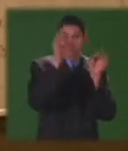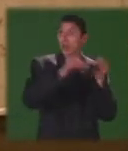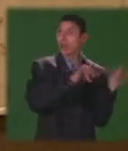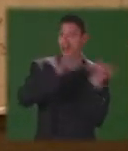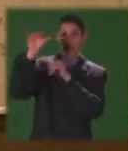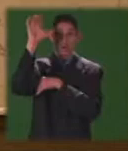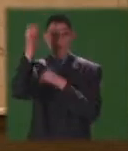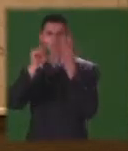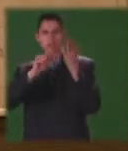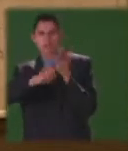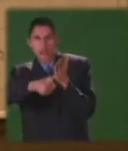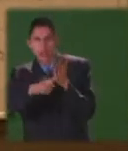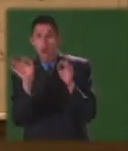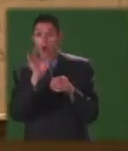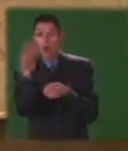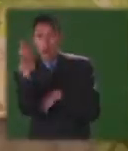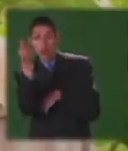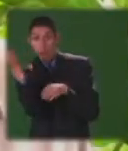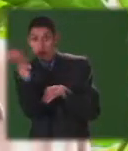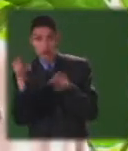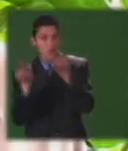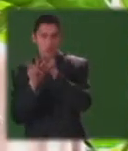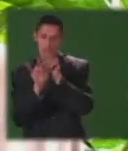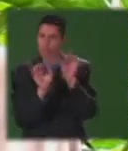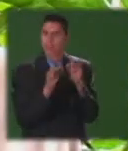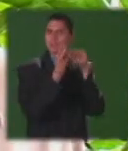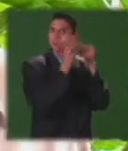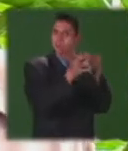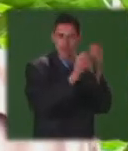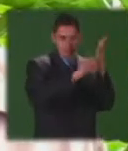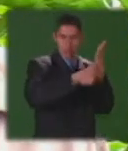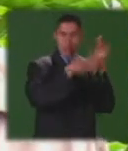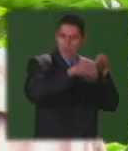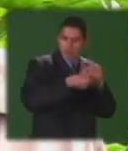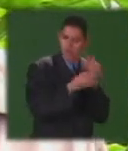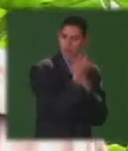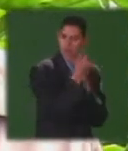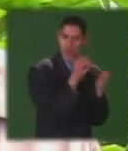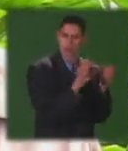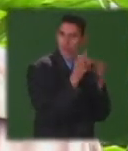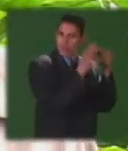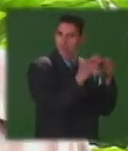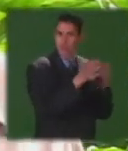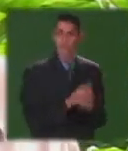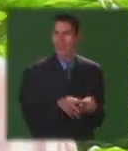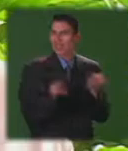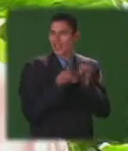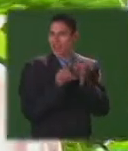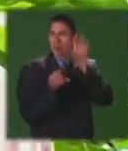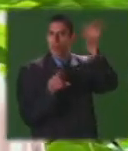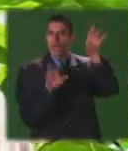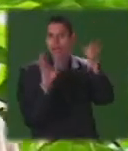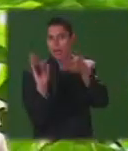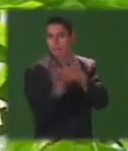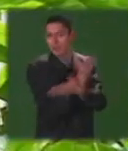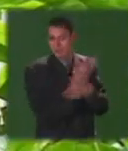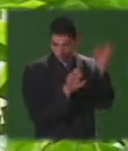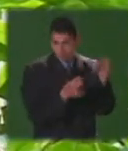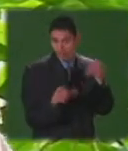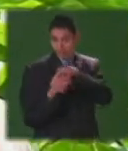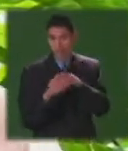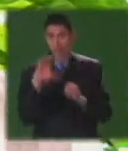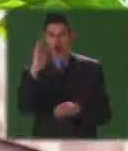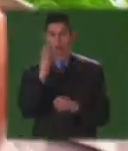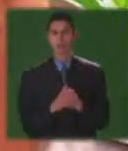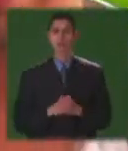cédula propia y una moneda propia. Una moneda que se denominó Lazareto o Boscoa. Esto era